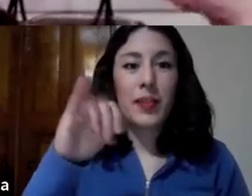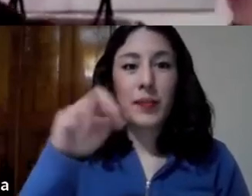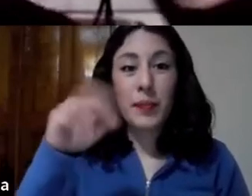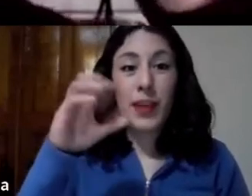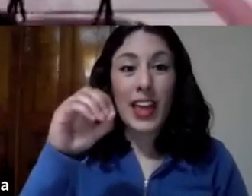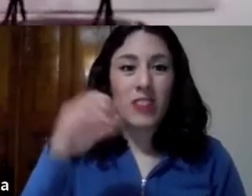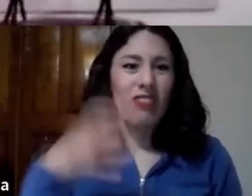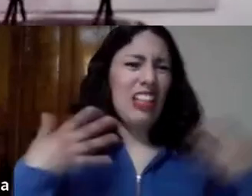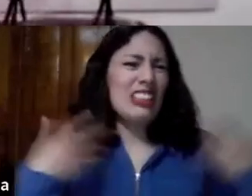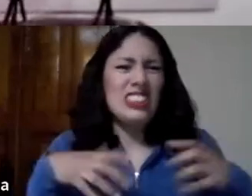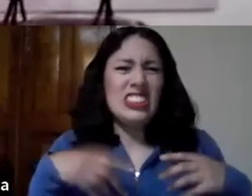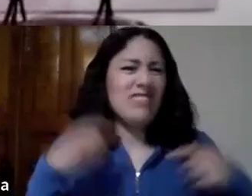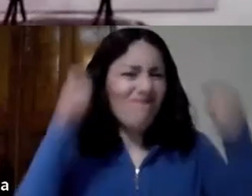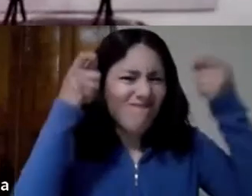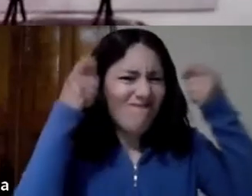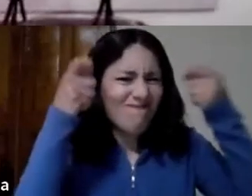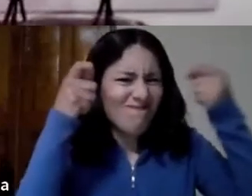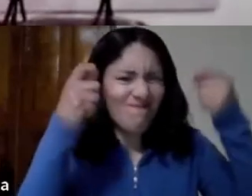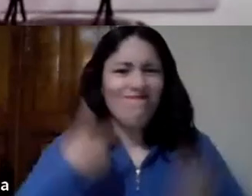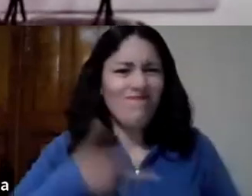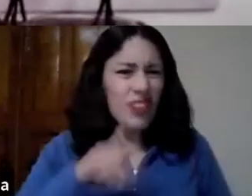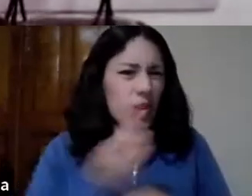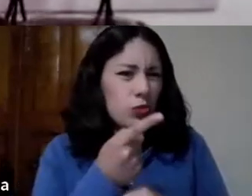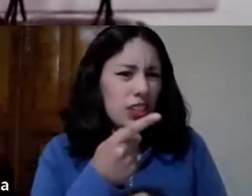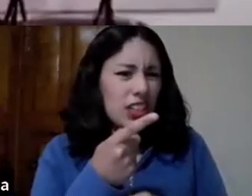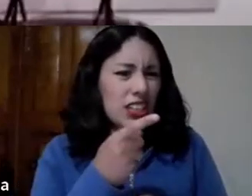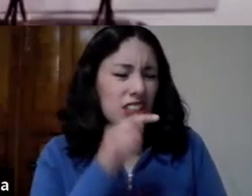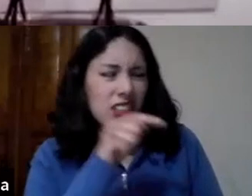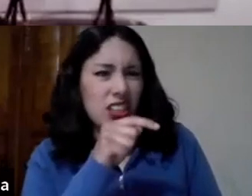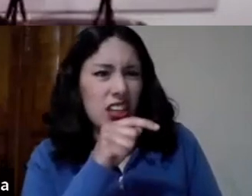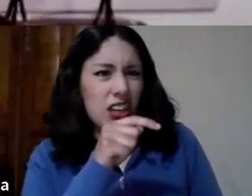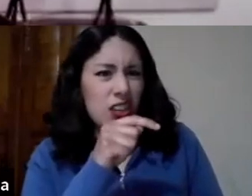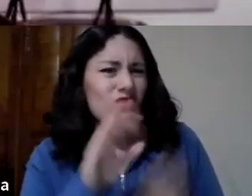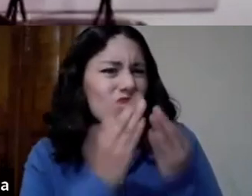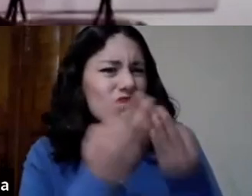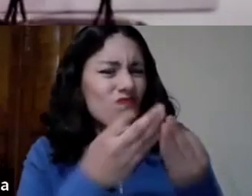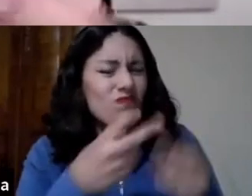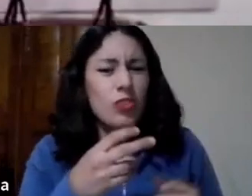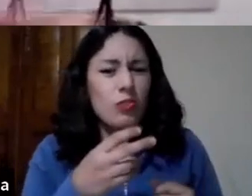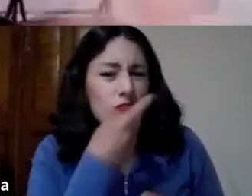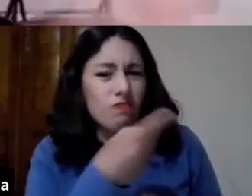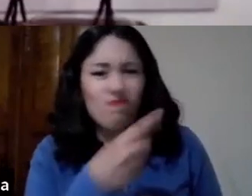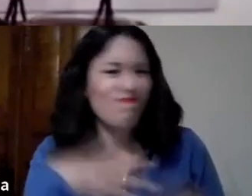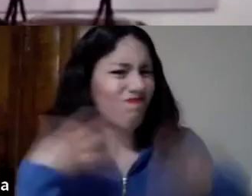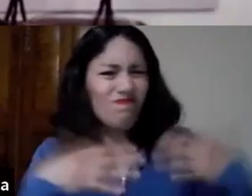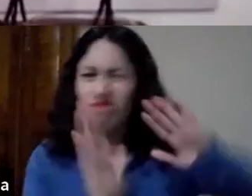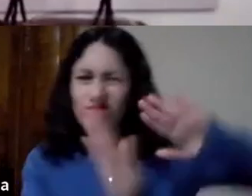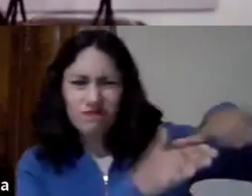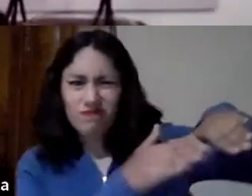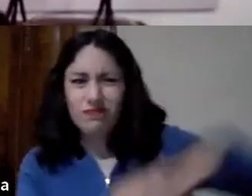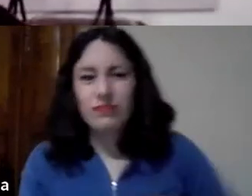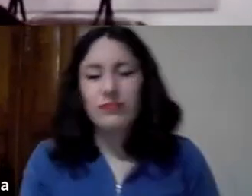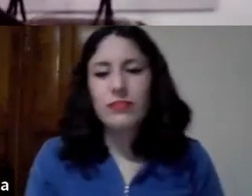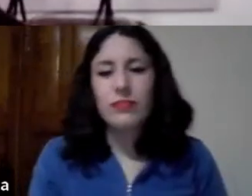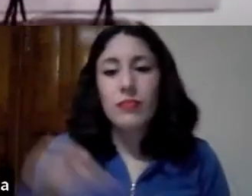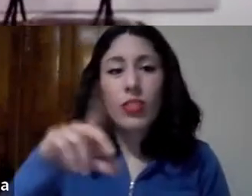eso y me chocaba por el tono con el que me lo decían Pepino y después muchos años después pues